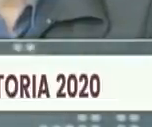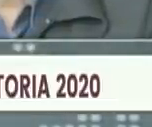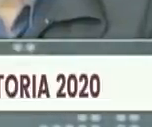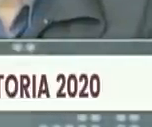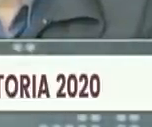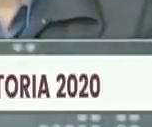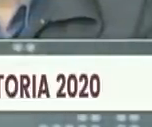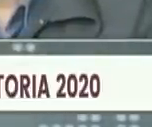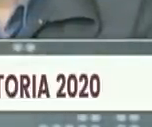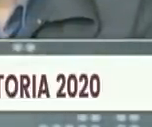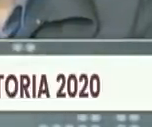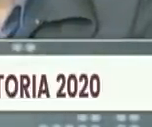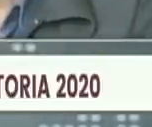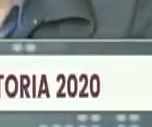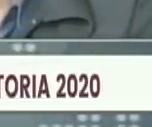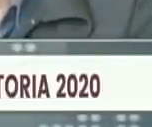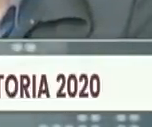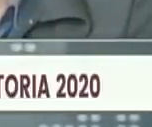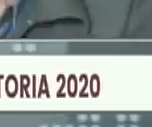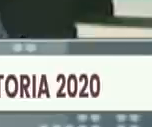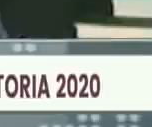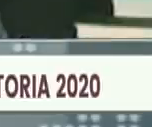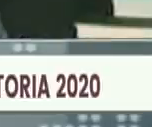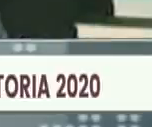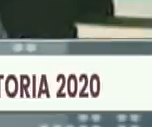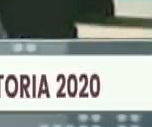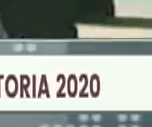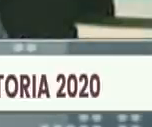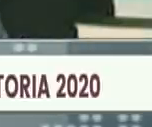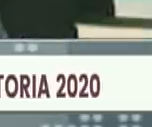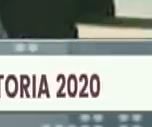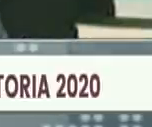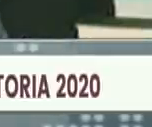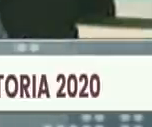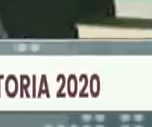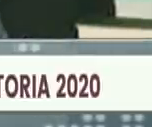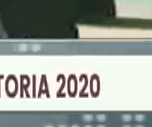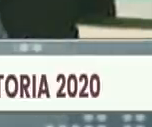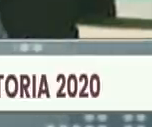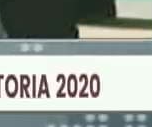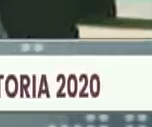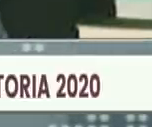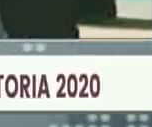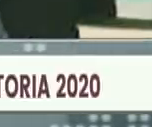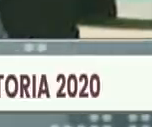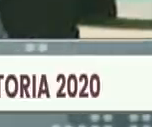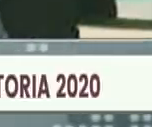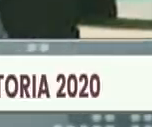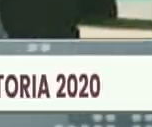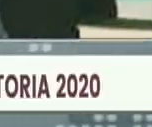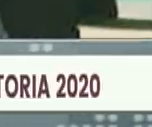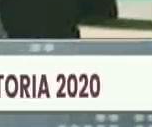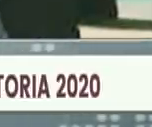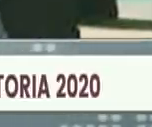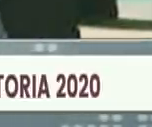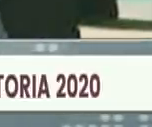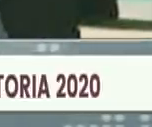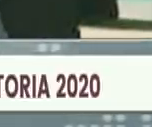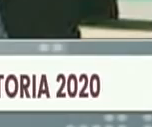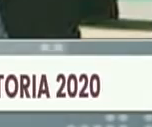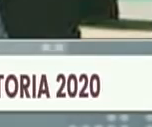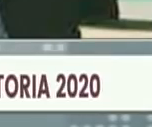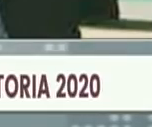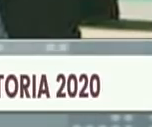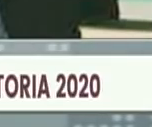legado independentista que ha dejado el padre de la patria Simón Bolívar y los héroes que lo acompañaron en esta